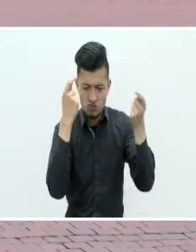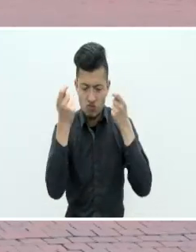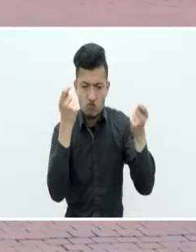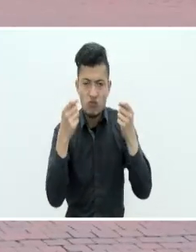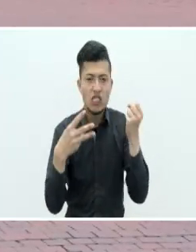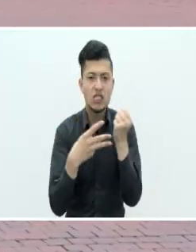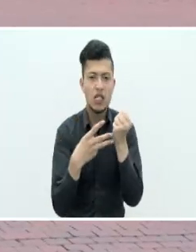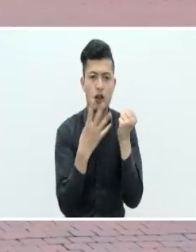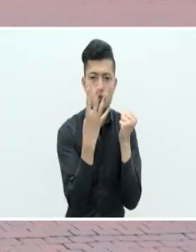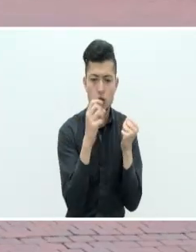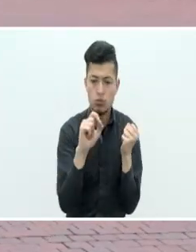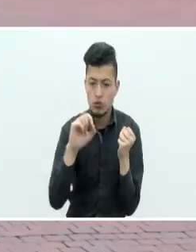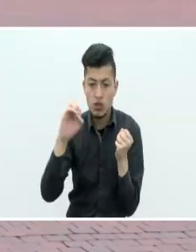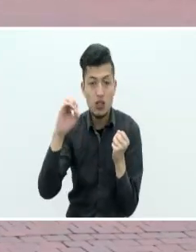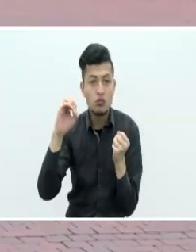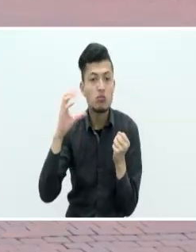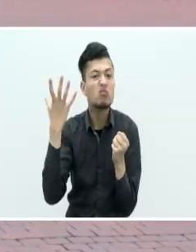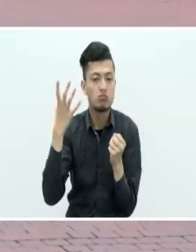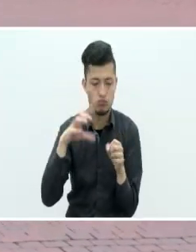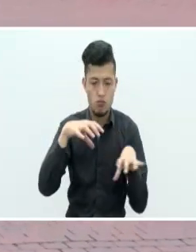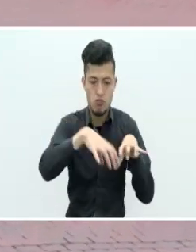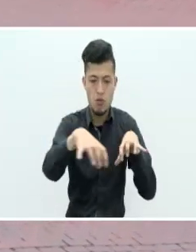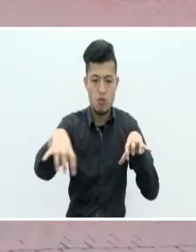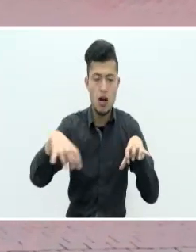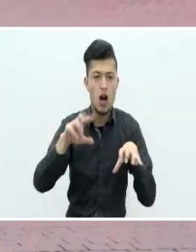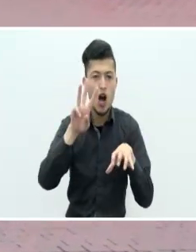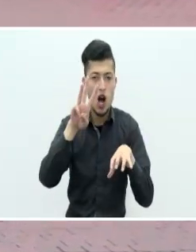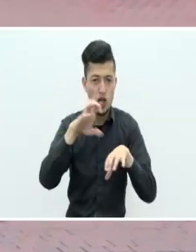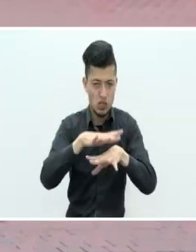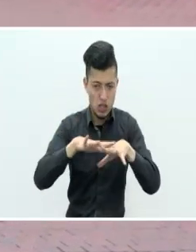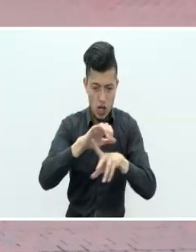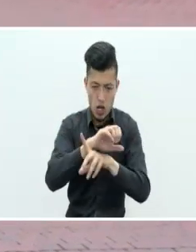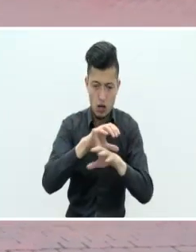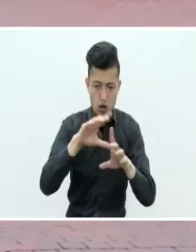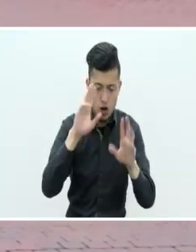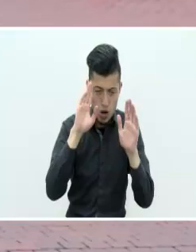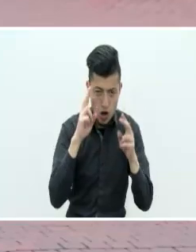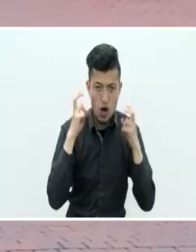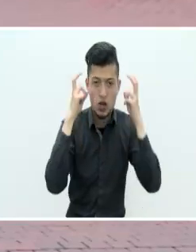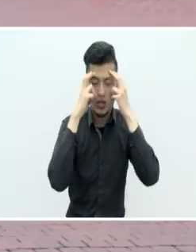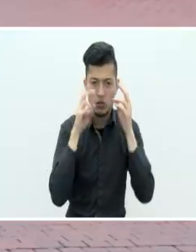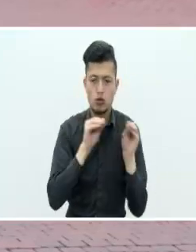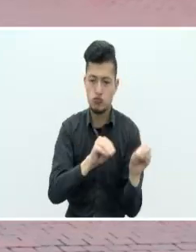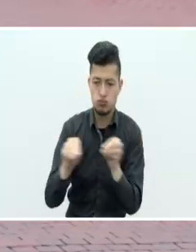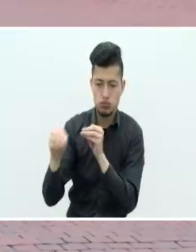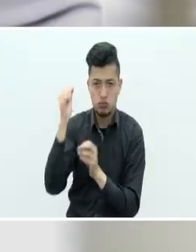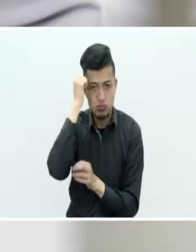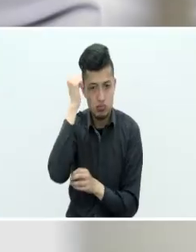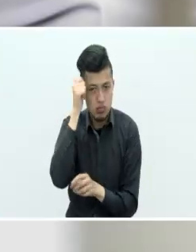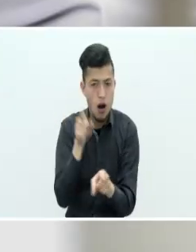dirigida a 100 instructores de 8 redes del conocimiento provenientes de 19 regionales del país.